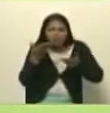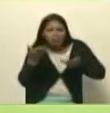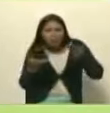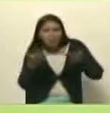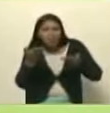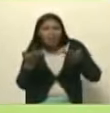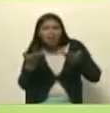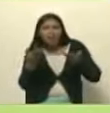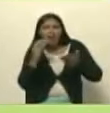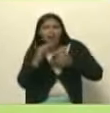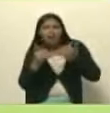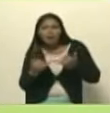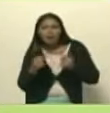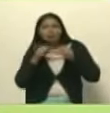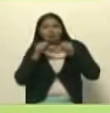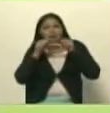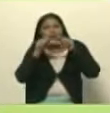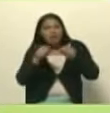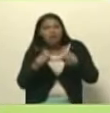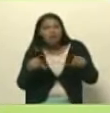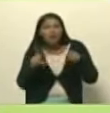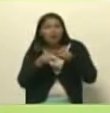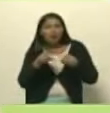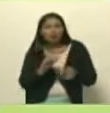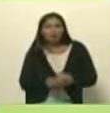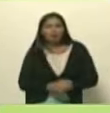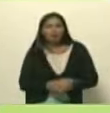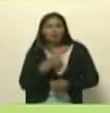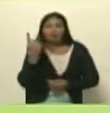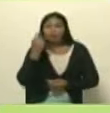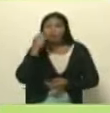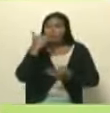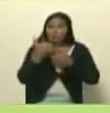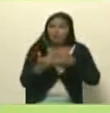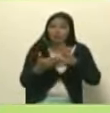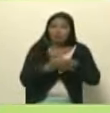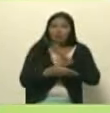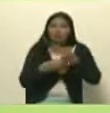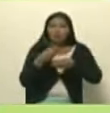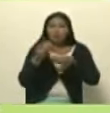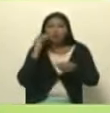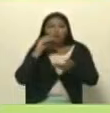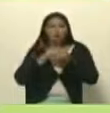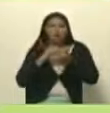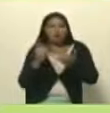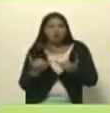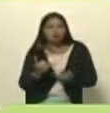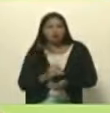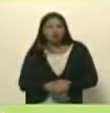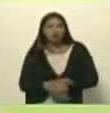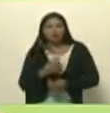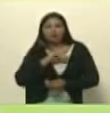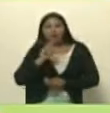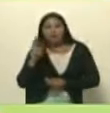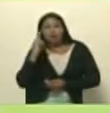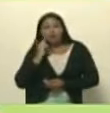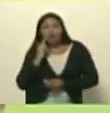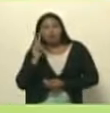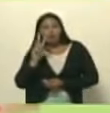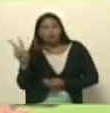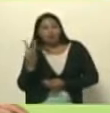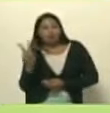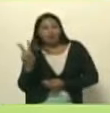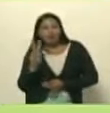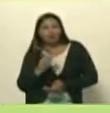marca una diferencia todavía es decir solo un proyecto como el que plantea la República Bolivariana de